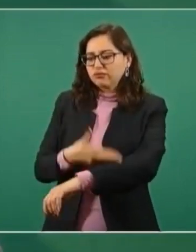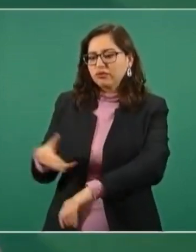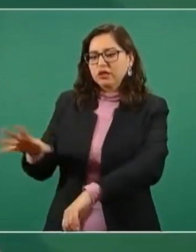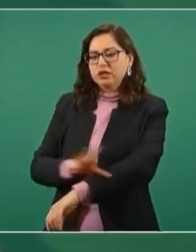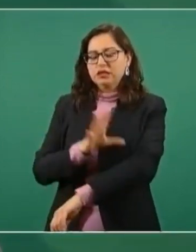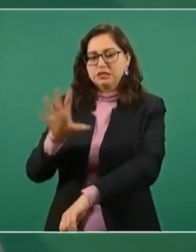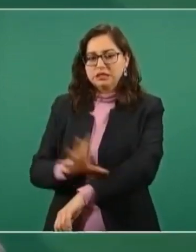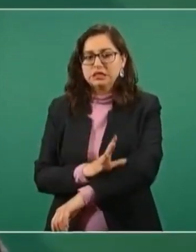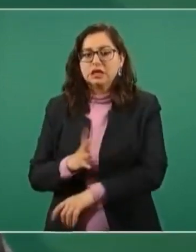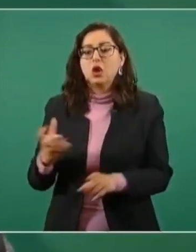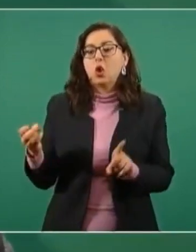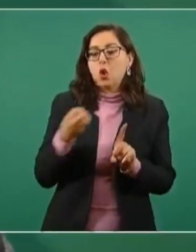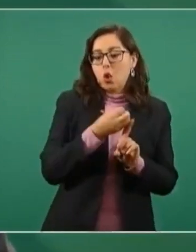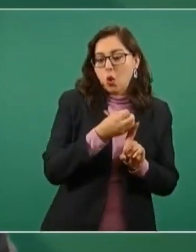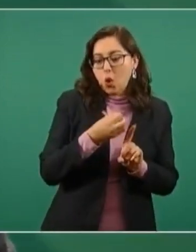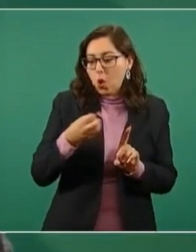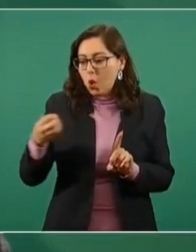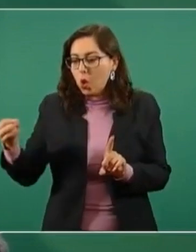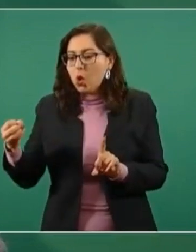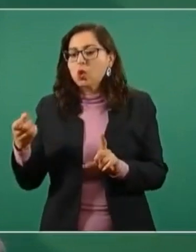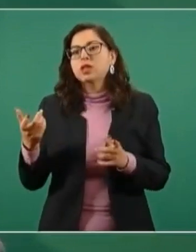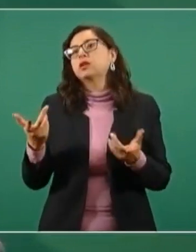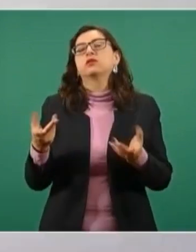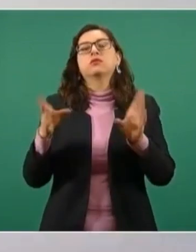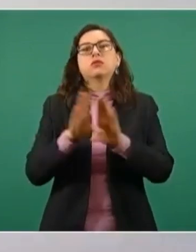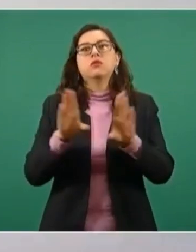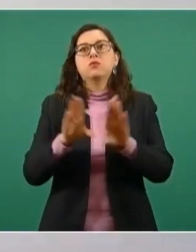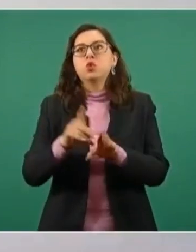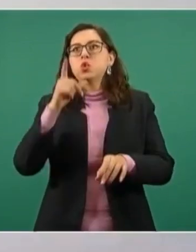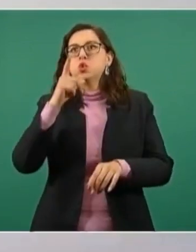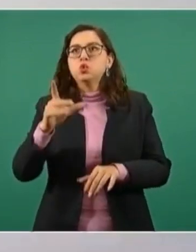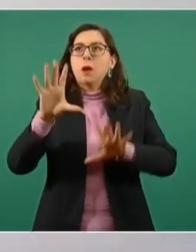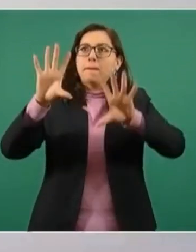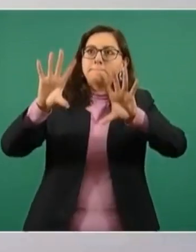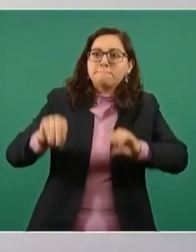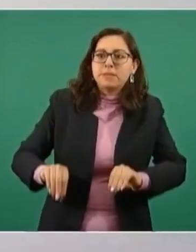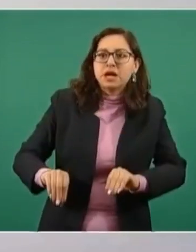estos apagones